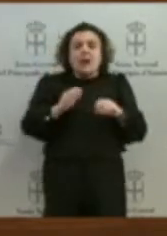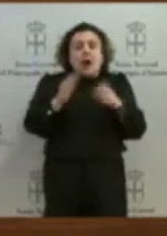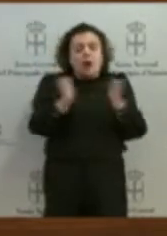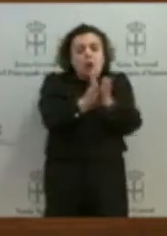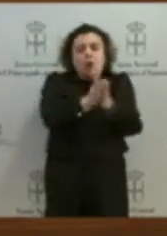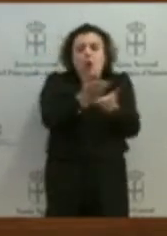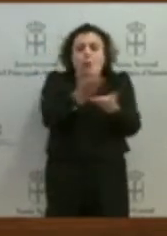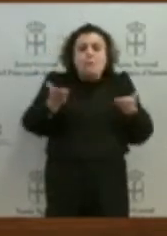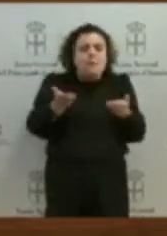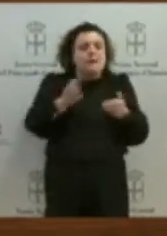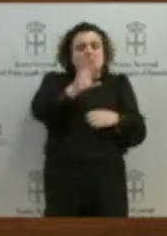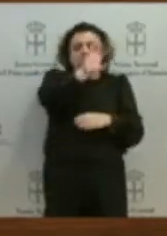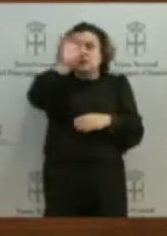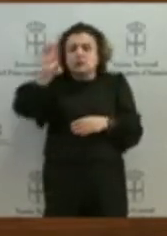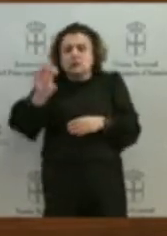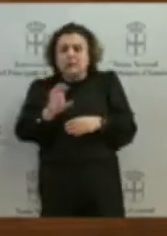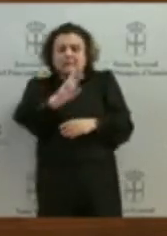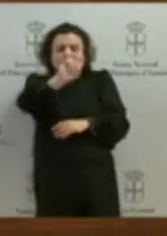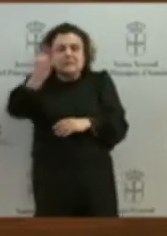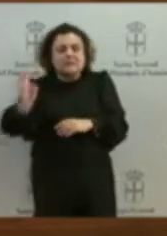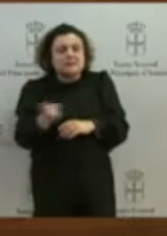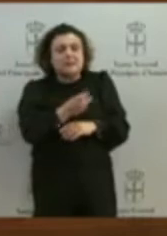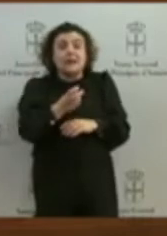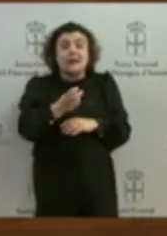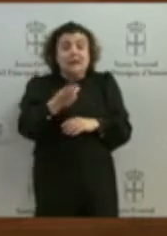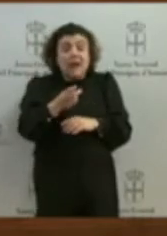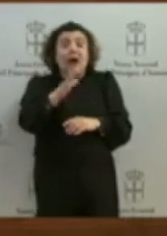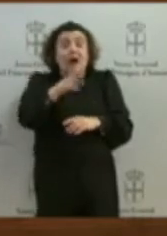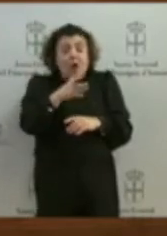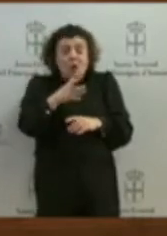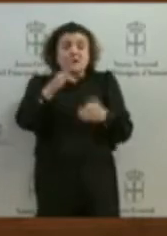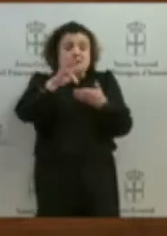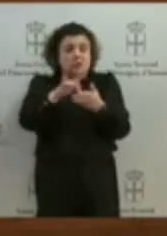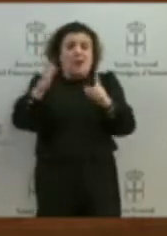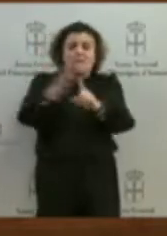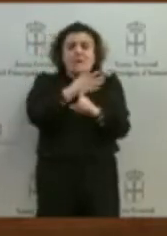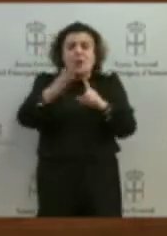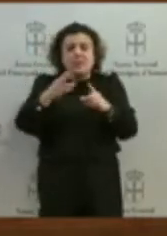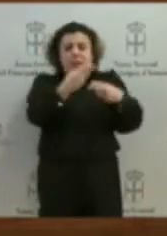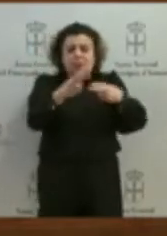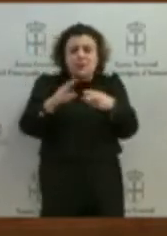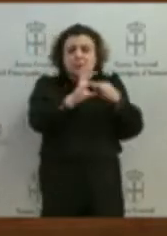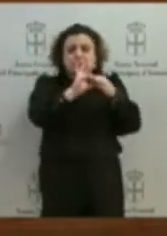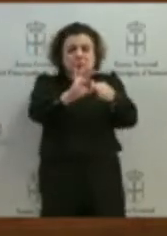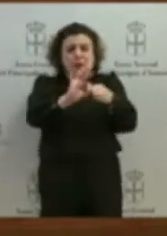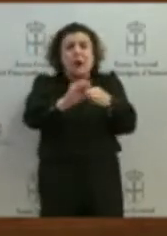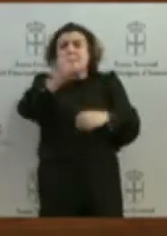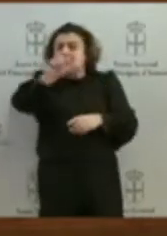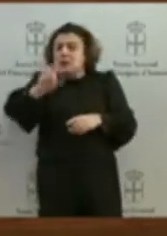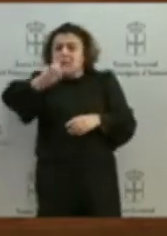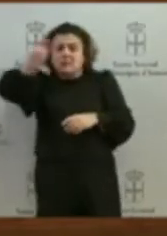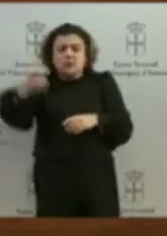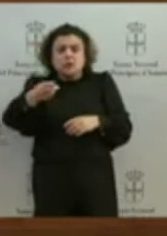mundo que hay violencia política y que sido refugiados. También a otras personas en otros puntos del Estado que han sufrido en estos últimos meses